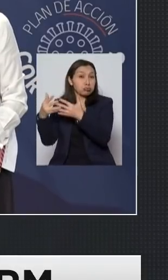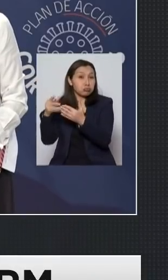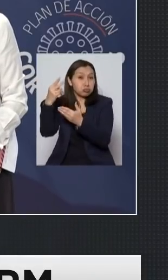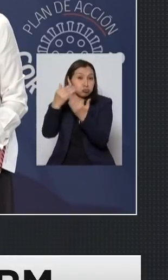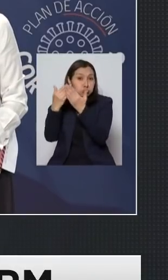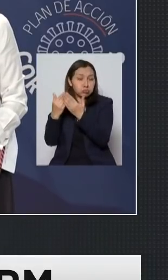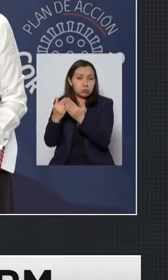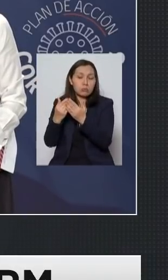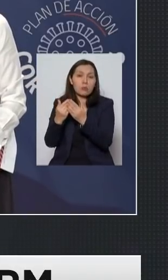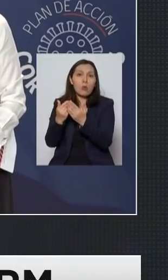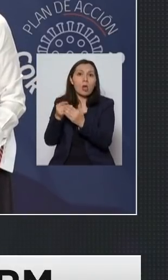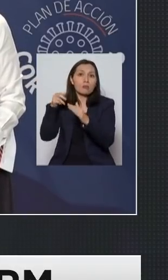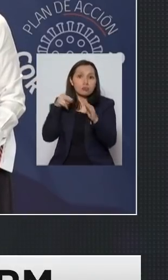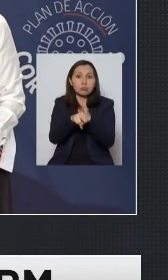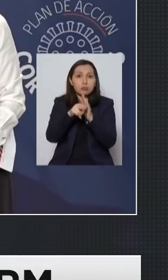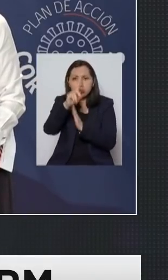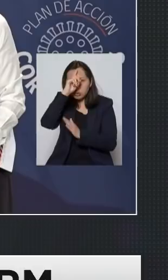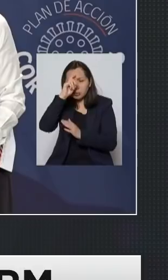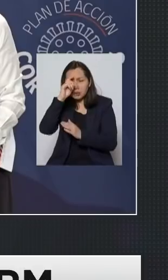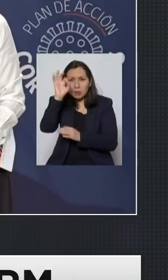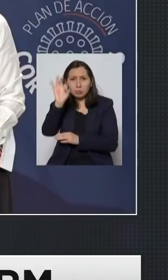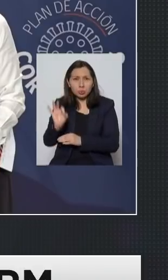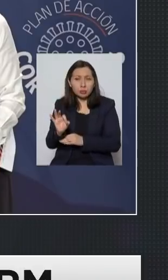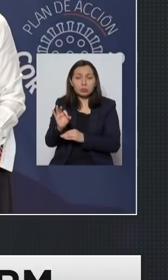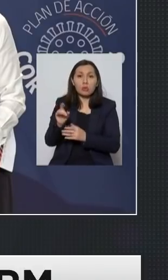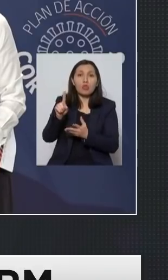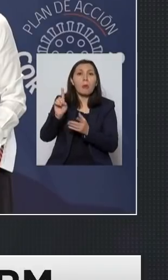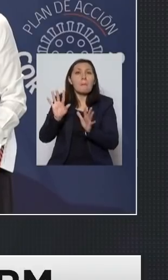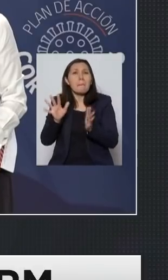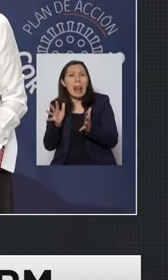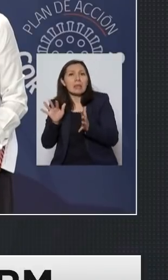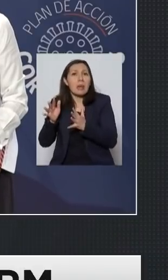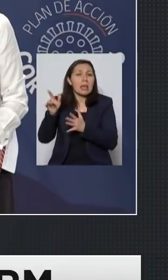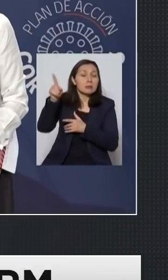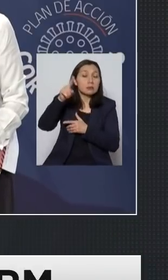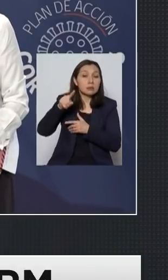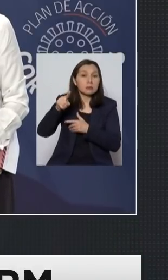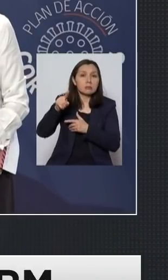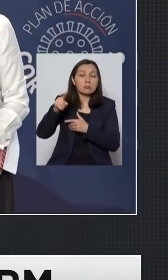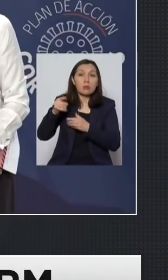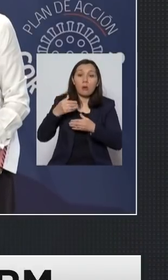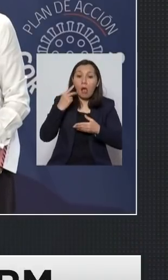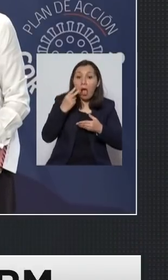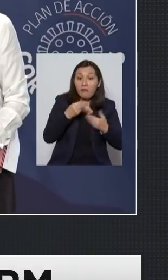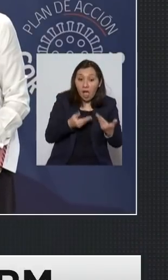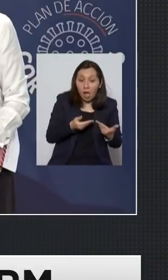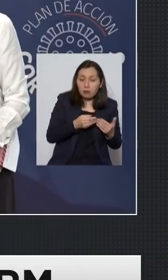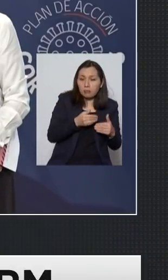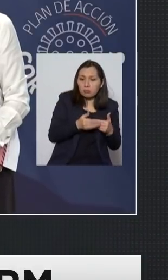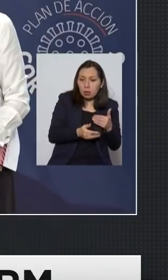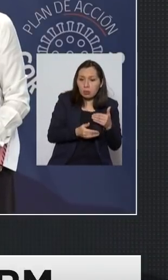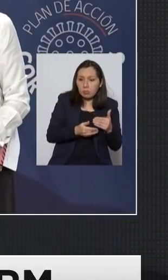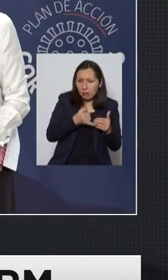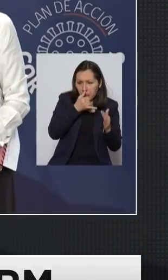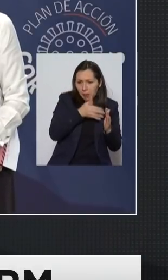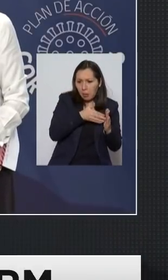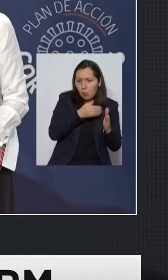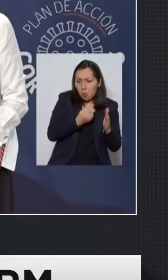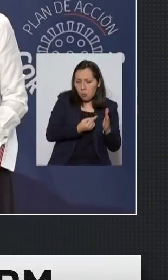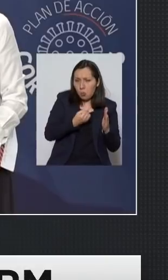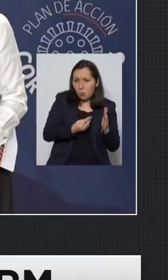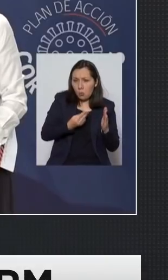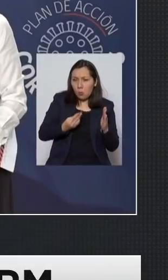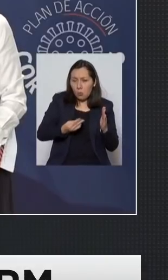mencionado tasas de hospitalización todos esos supuestos en la medida que ha ido ocurriendo transcurriendo el tiempo